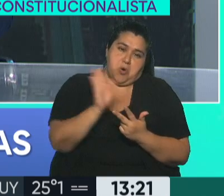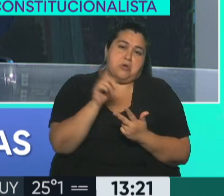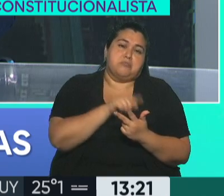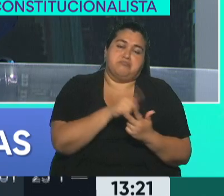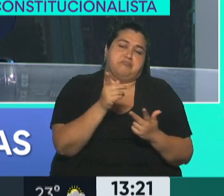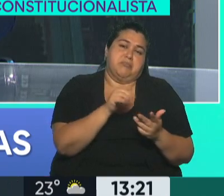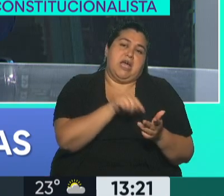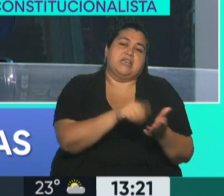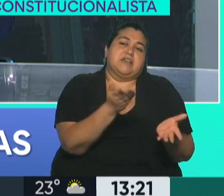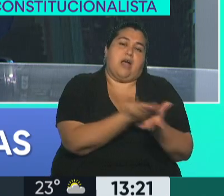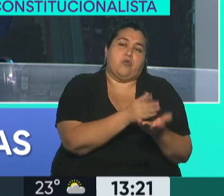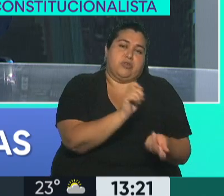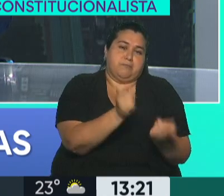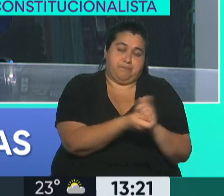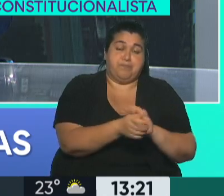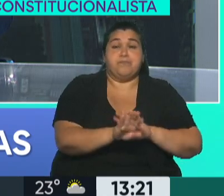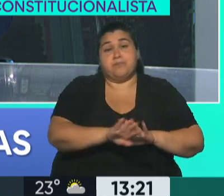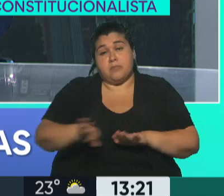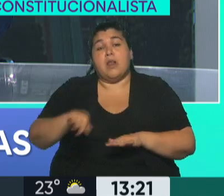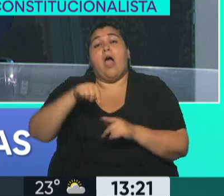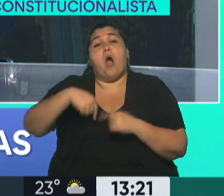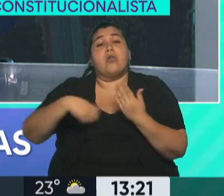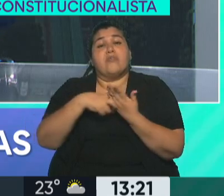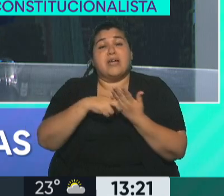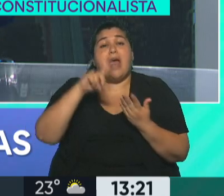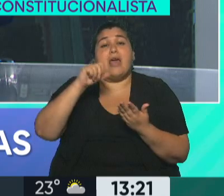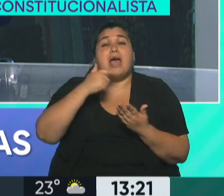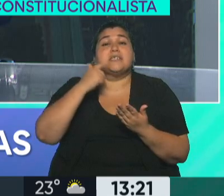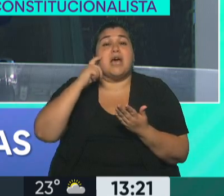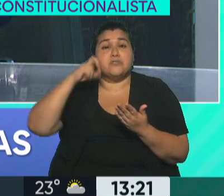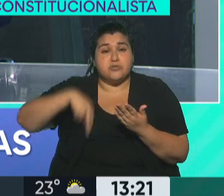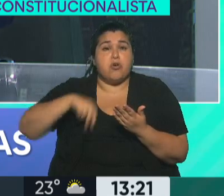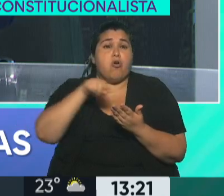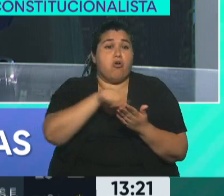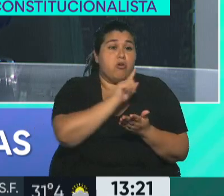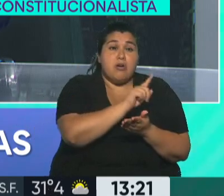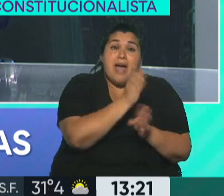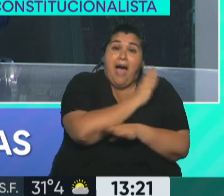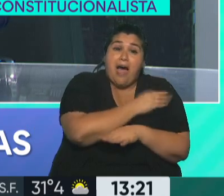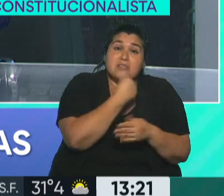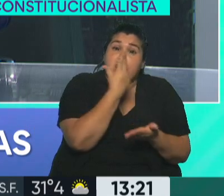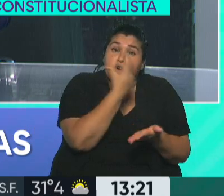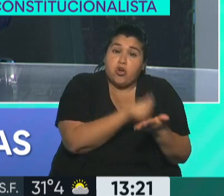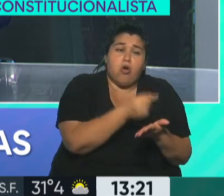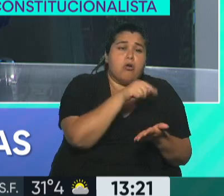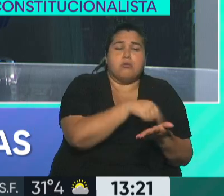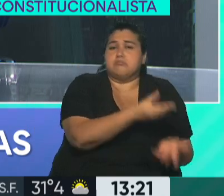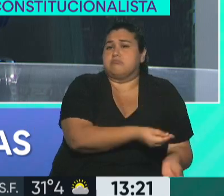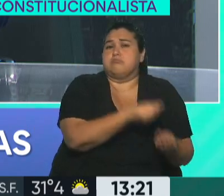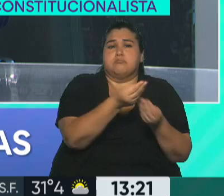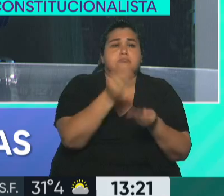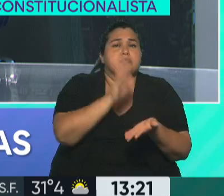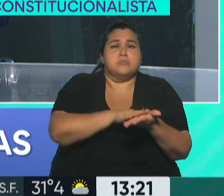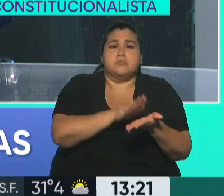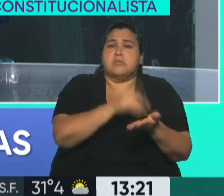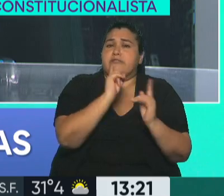ilícita. Ahora el fiscal de casación está pidiendo que se revoque esa absolución. Es decir, que se mantenga la condena por la administración